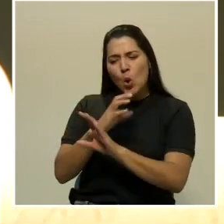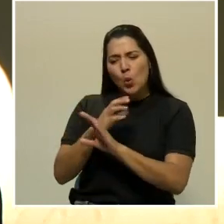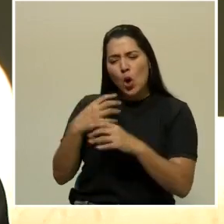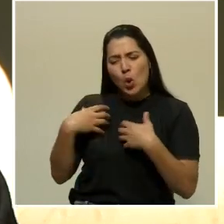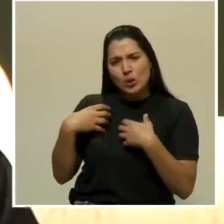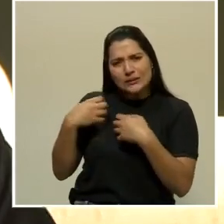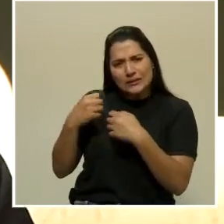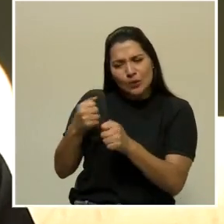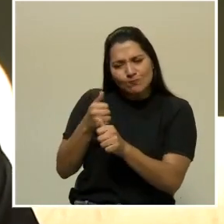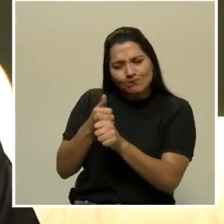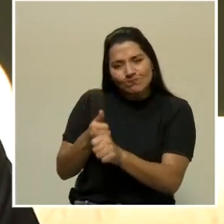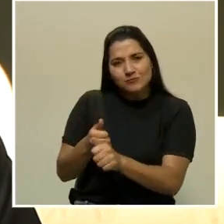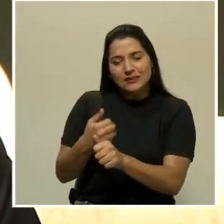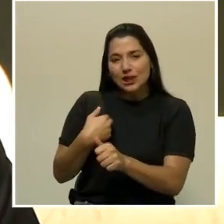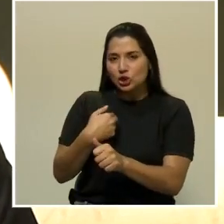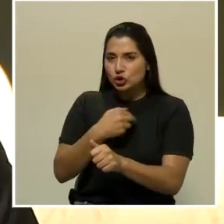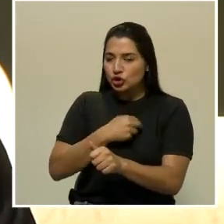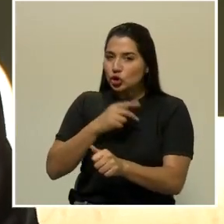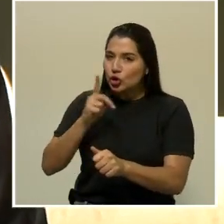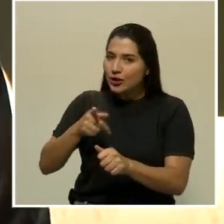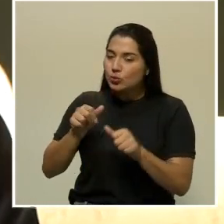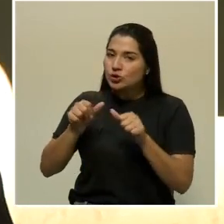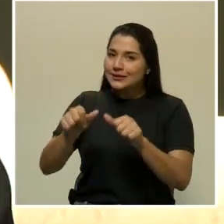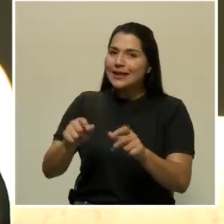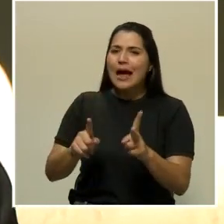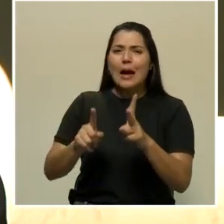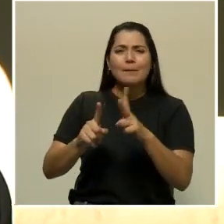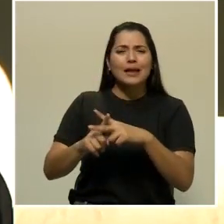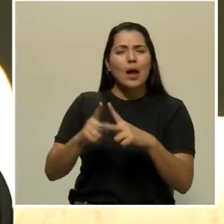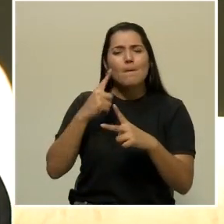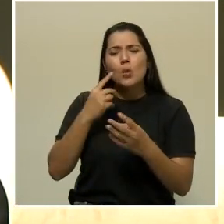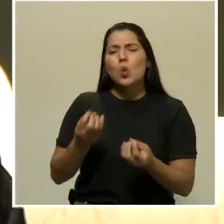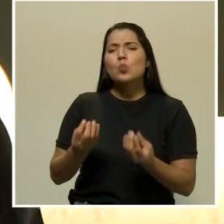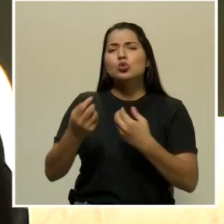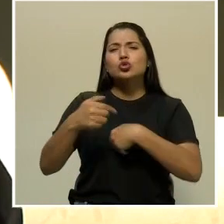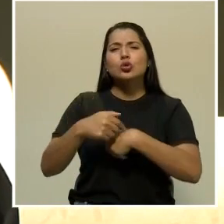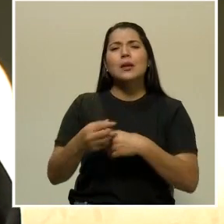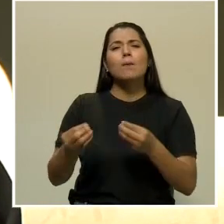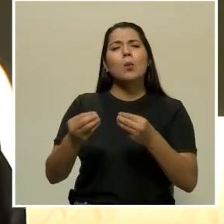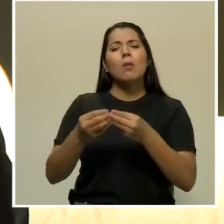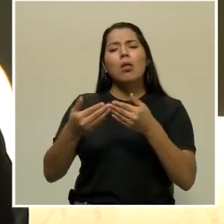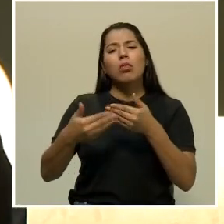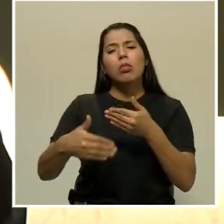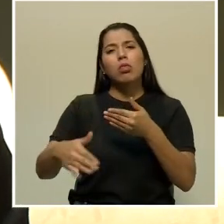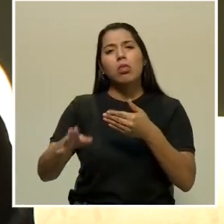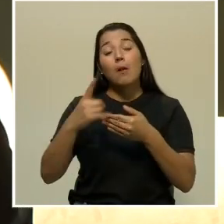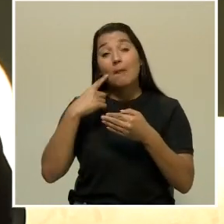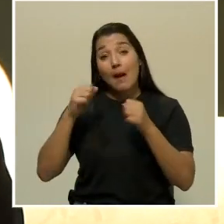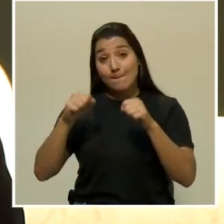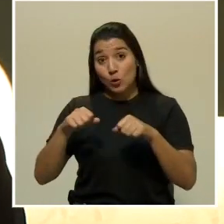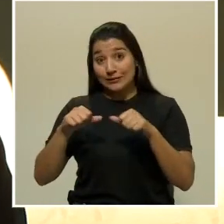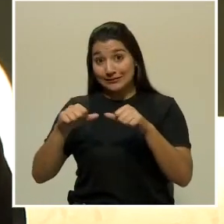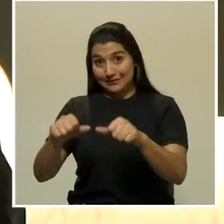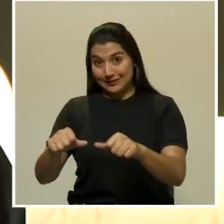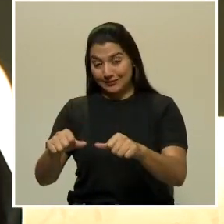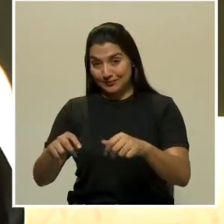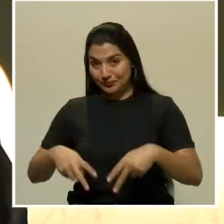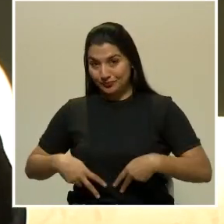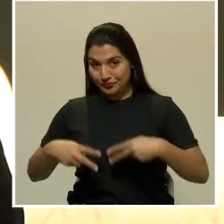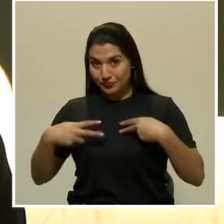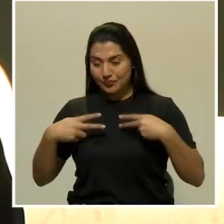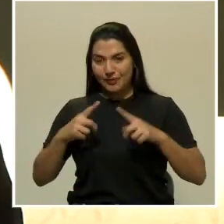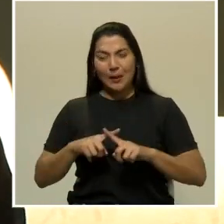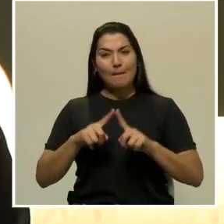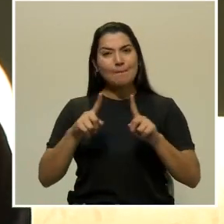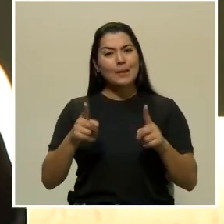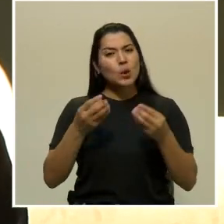necesariamente vamos a tener que aplicar durante mucho tiempo para sobrevivir. Pero hay actividades que son